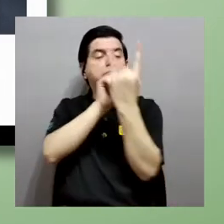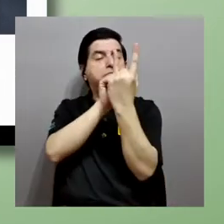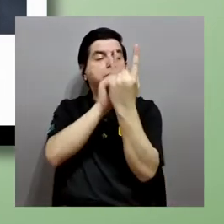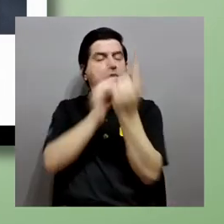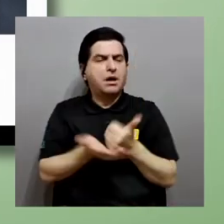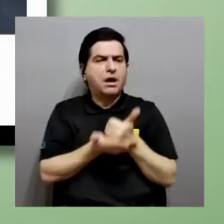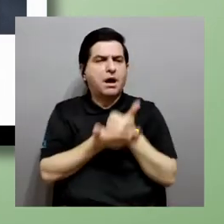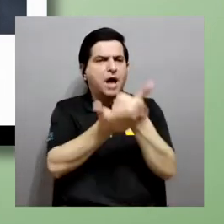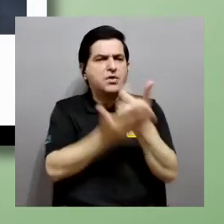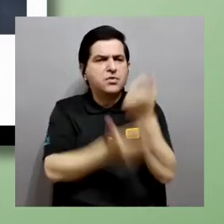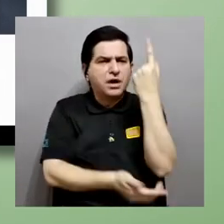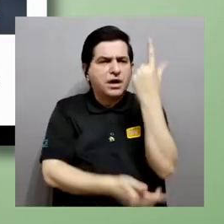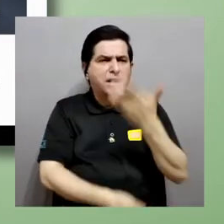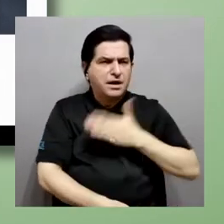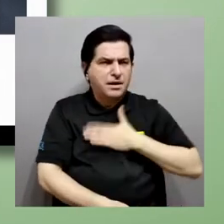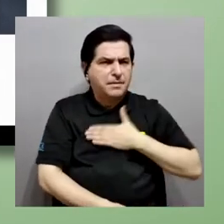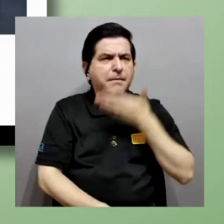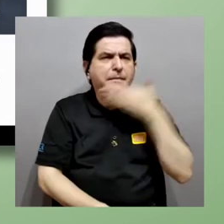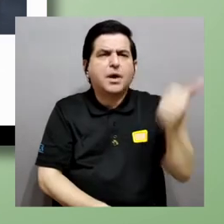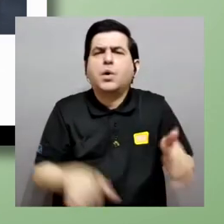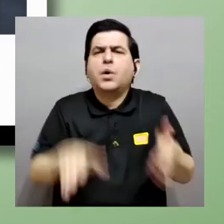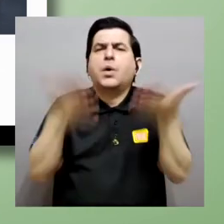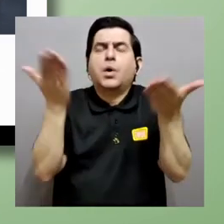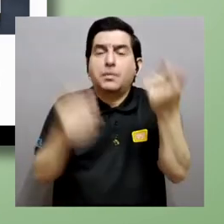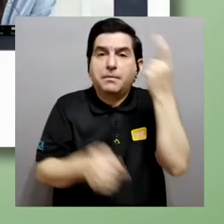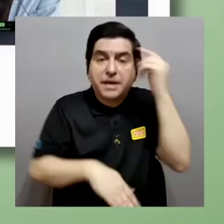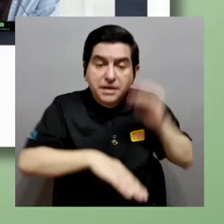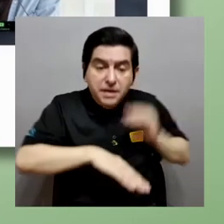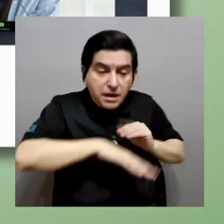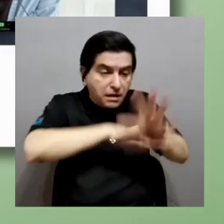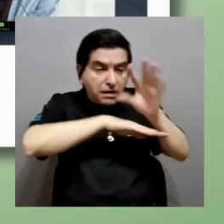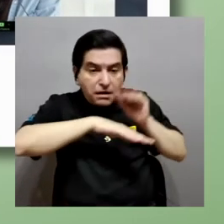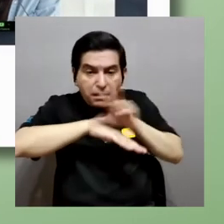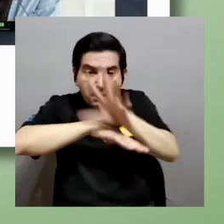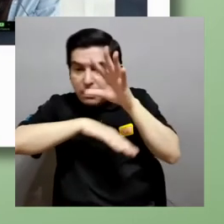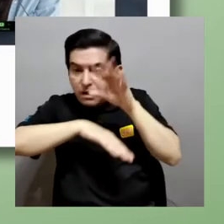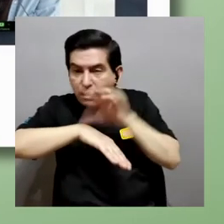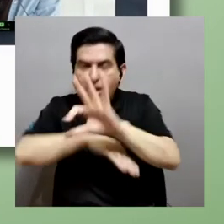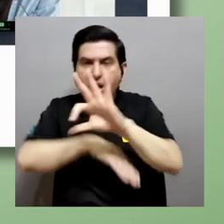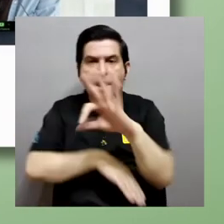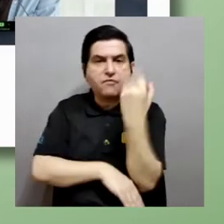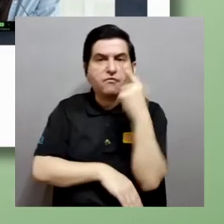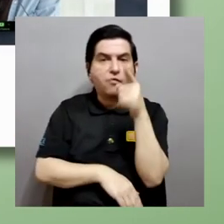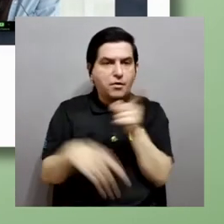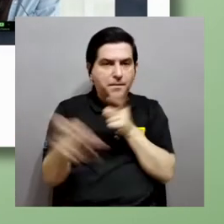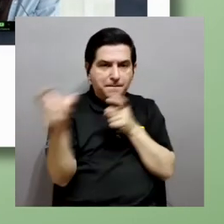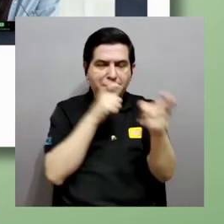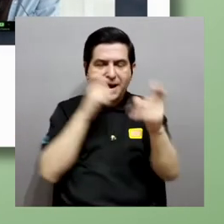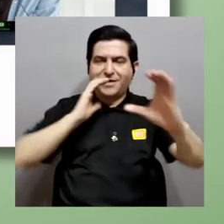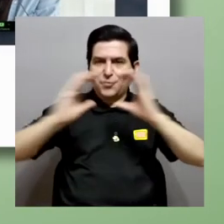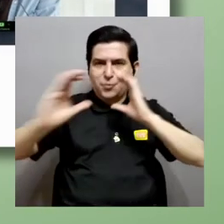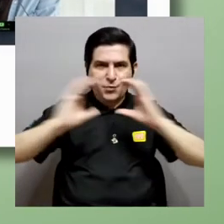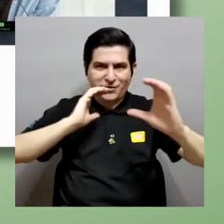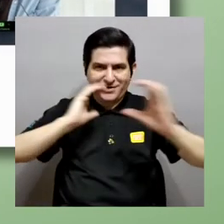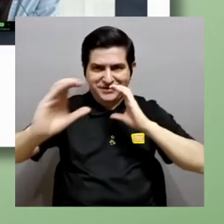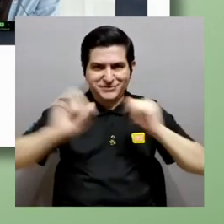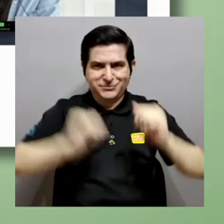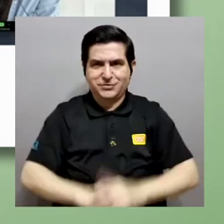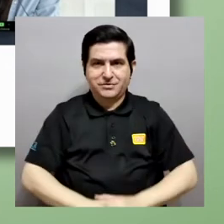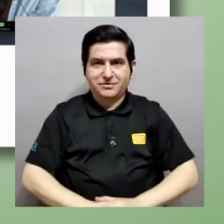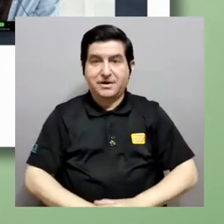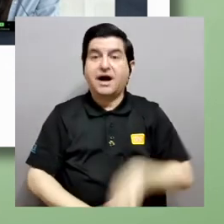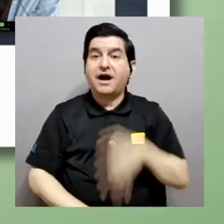cara, cómo les podría ayudar a entenderme mejor. Y también piensen en el efecto que podrían tener en la forma en la que ustedes manejan la conversación.